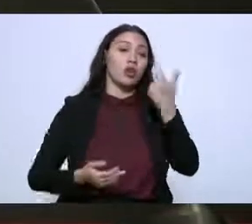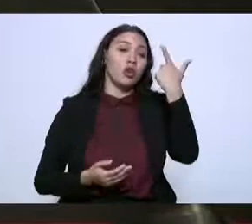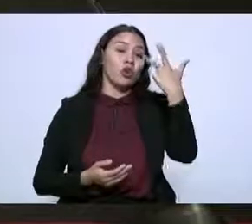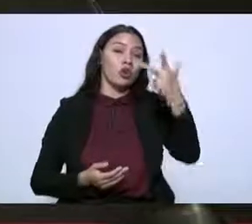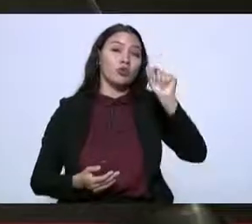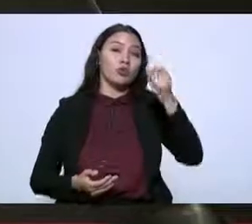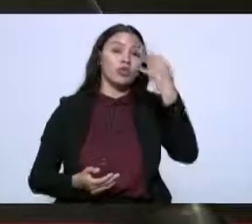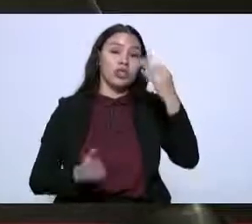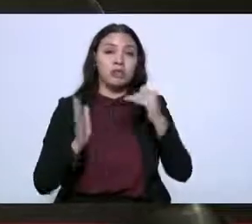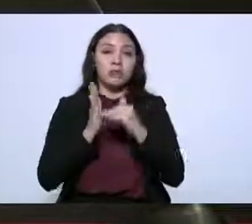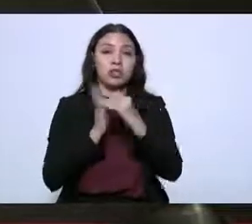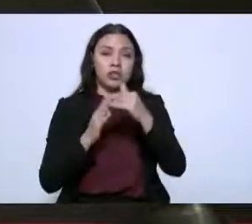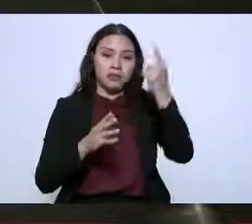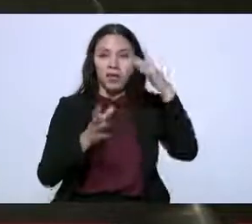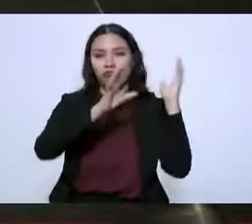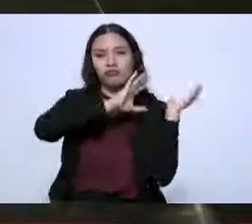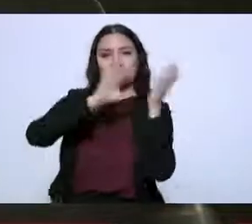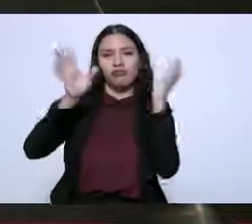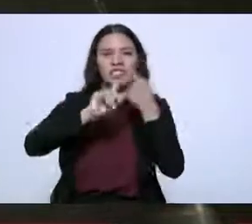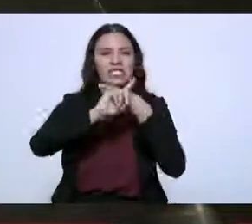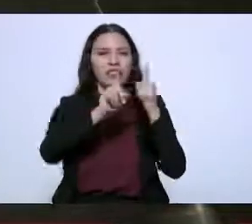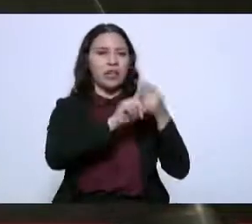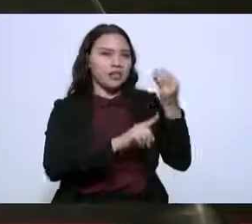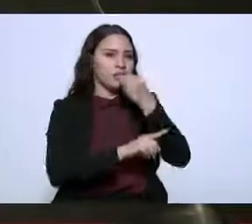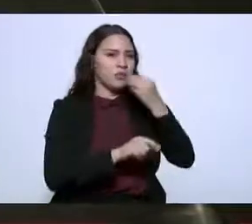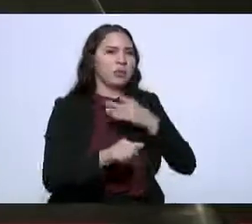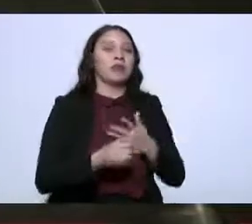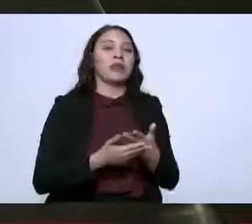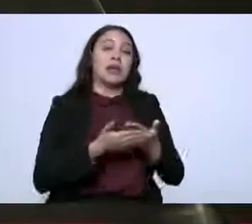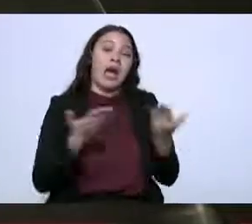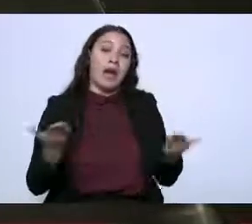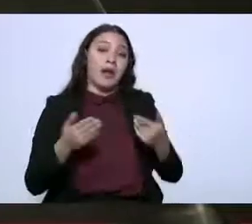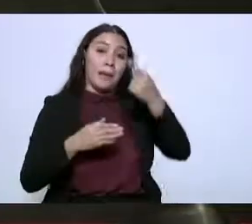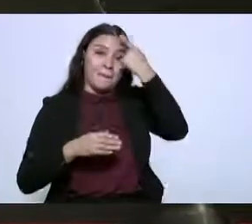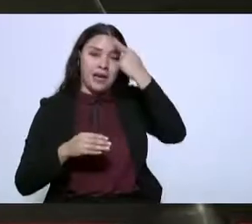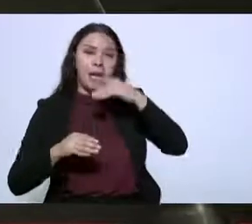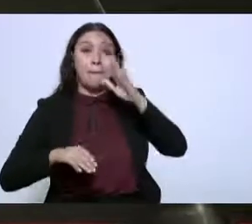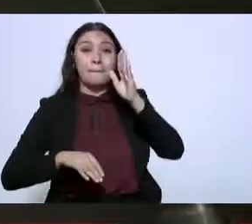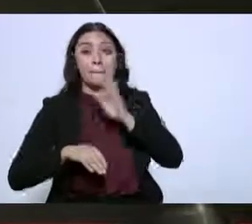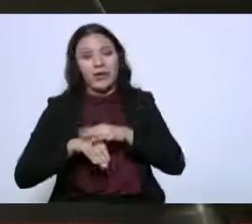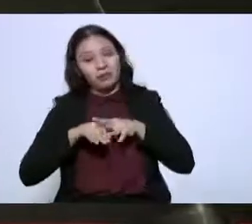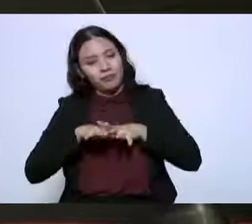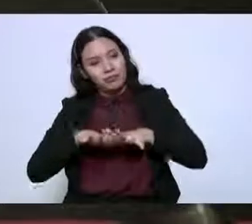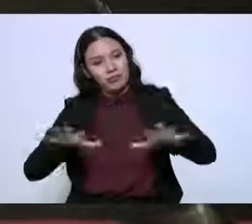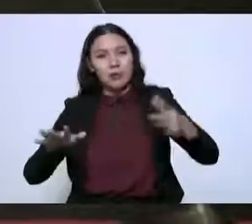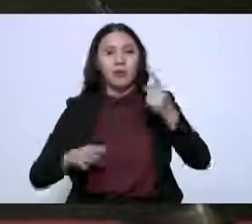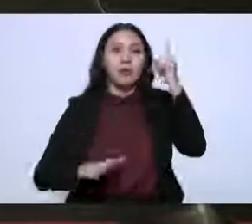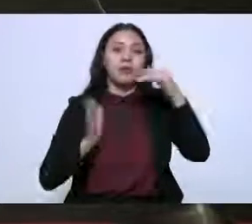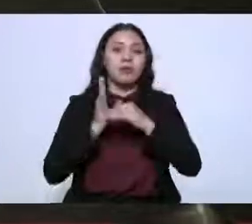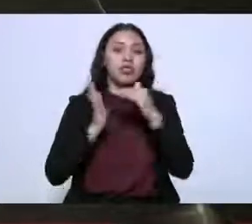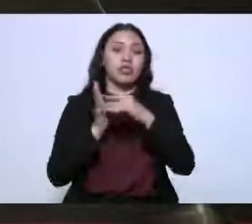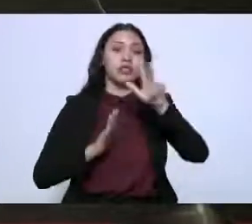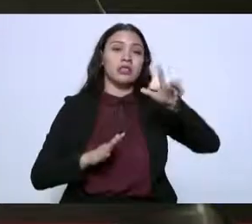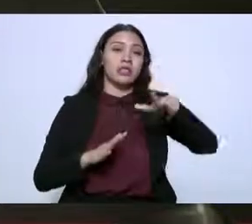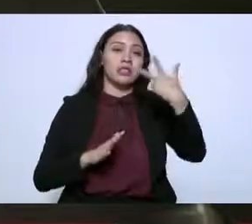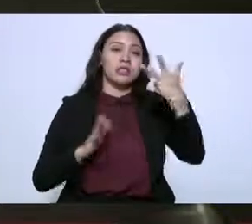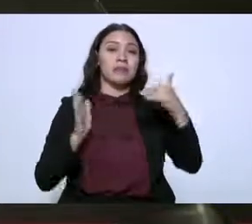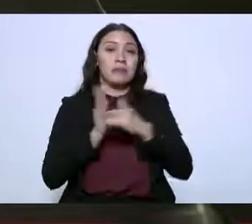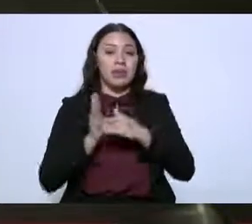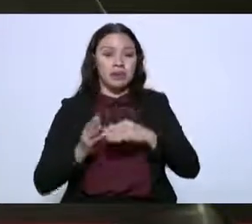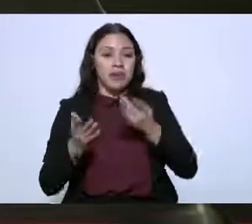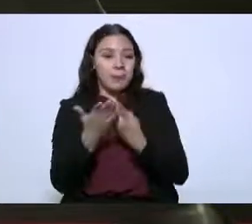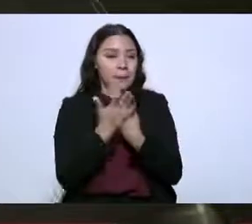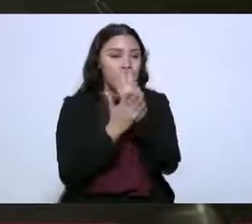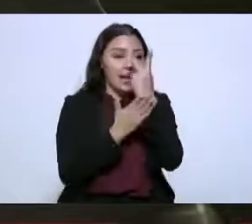millones de toneladas de diferentes alimentos y cubre una superficie de un millón 13 mil millones de hectáreas